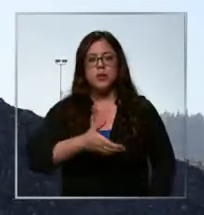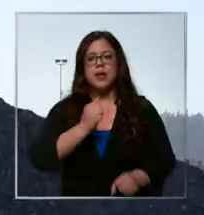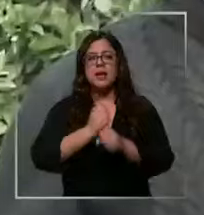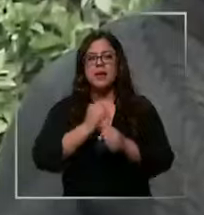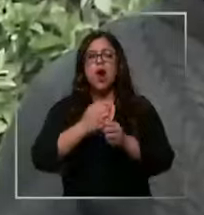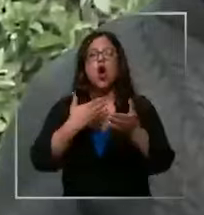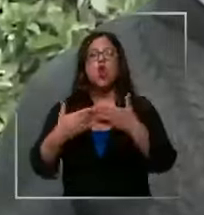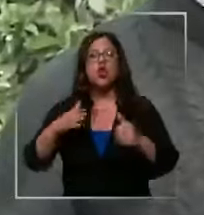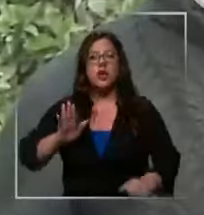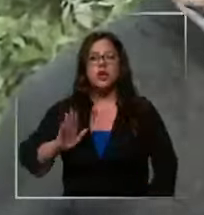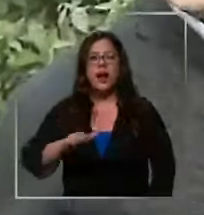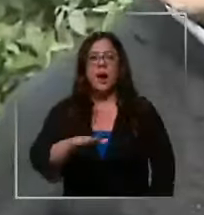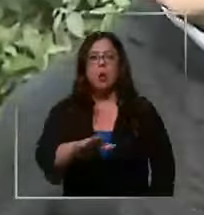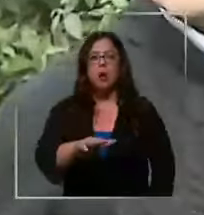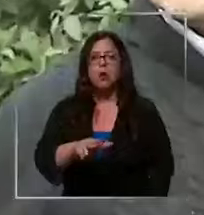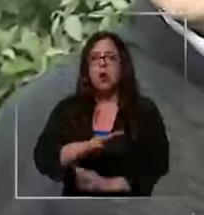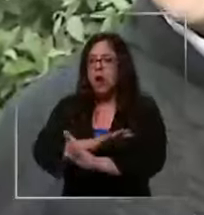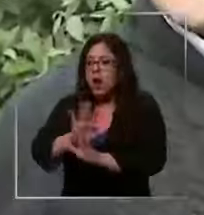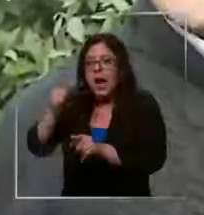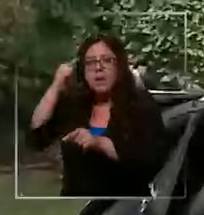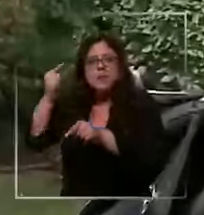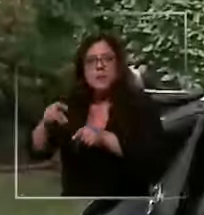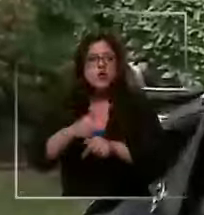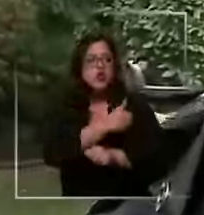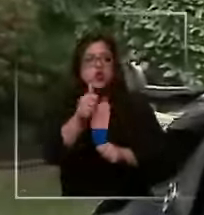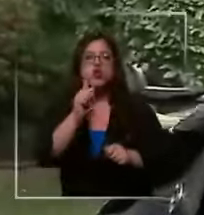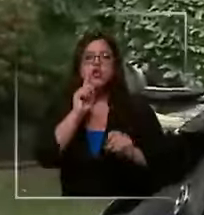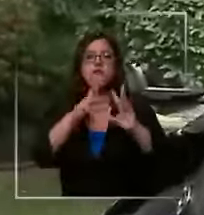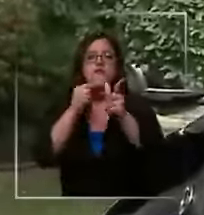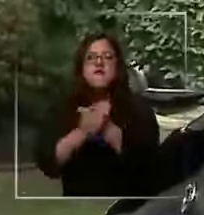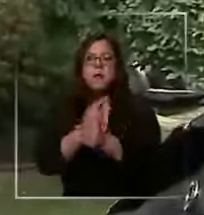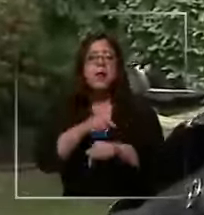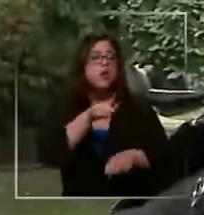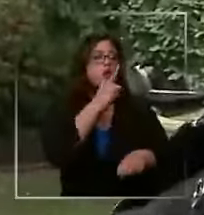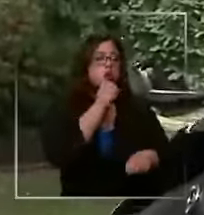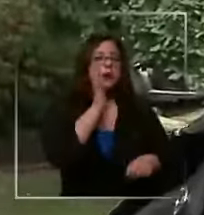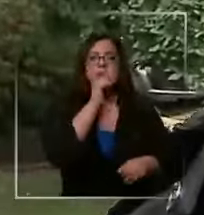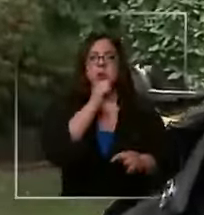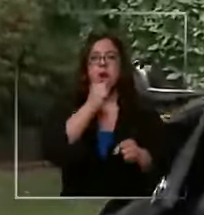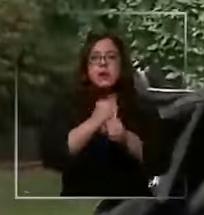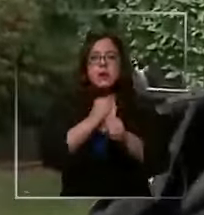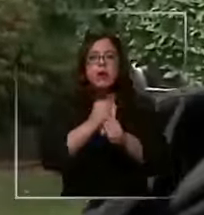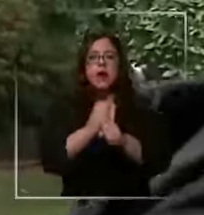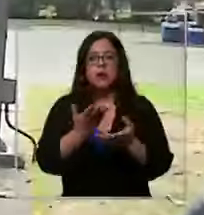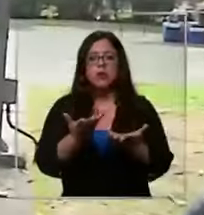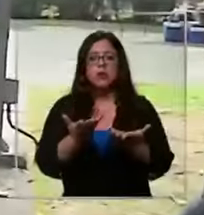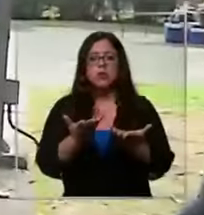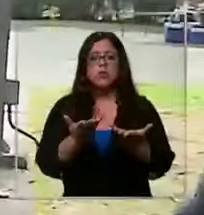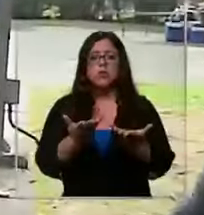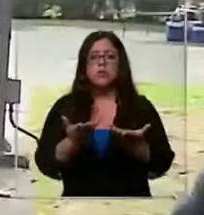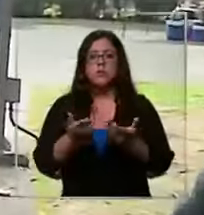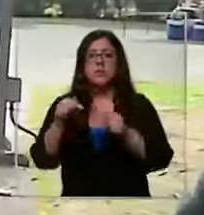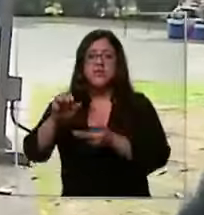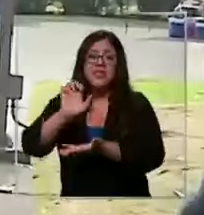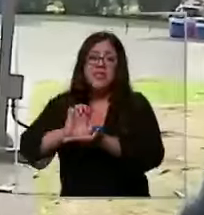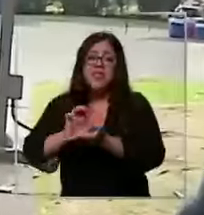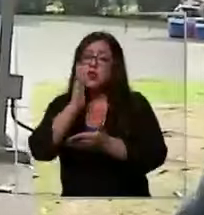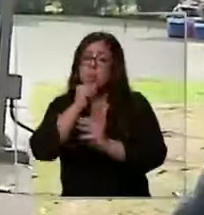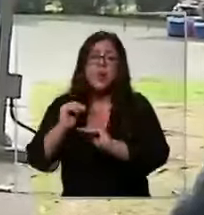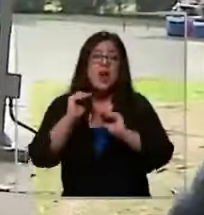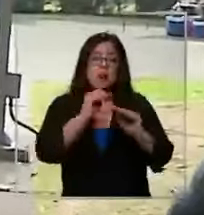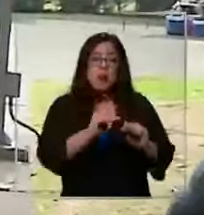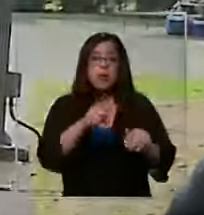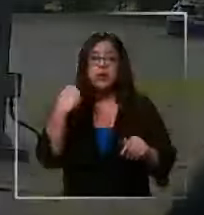Talcahuano. Una vez esperado esto, porque todos tienen familia. La certidumbre de que estemos sin empleo todas las personas aquí. Mientras el Estado no le dé el apoyo,